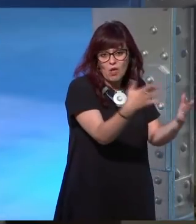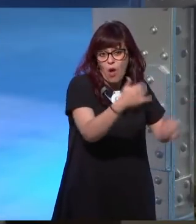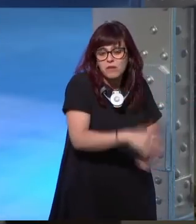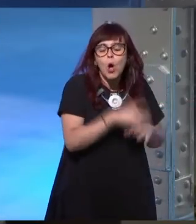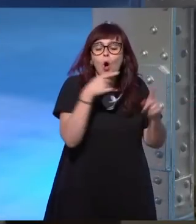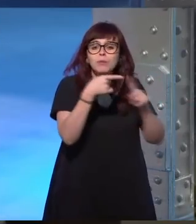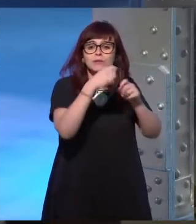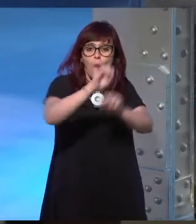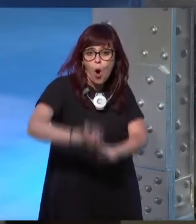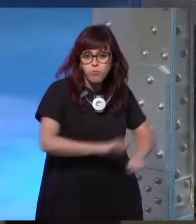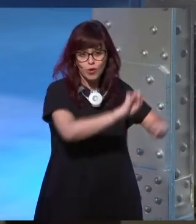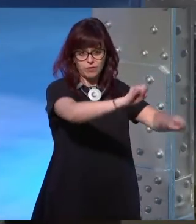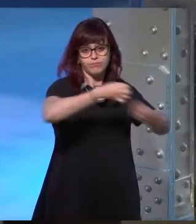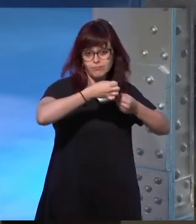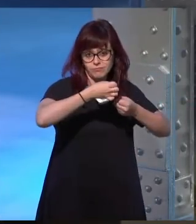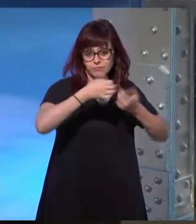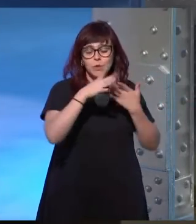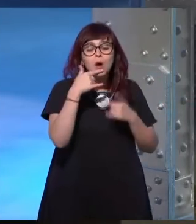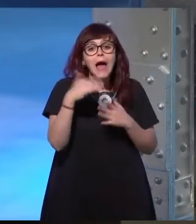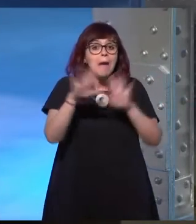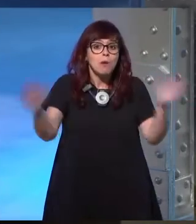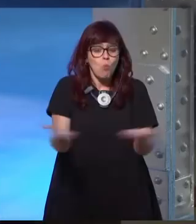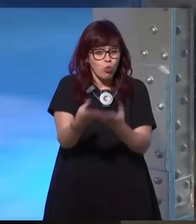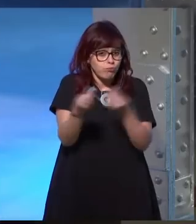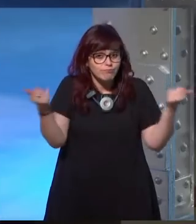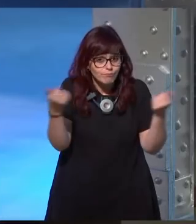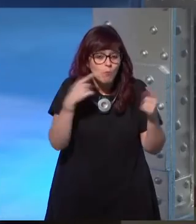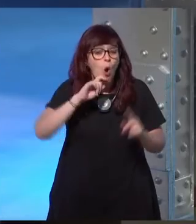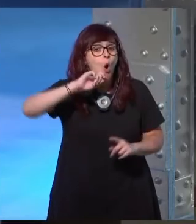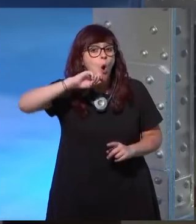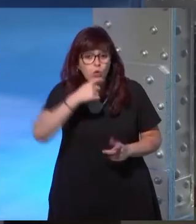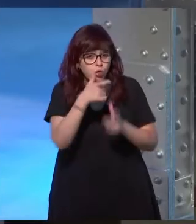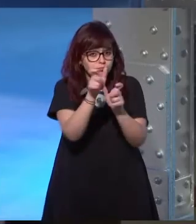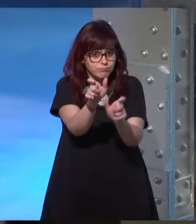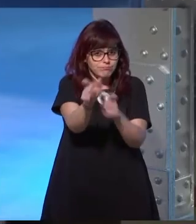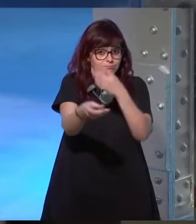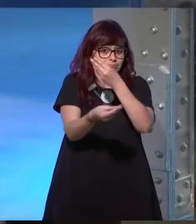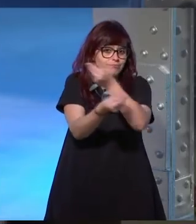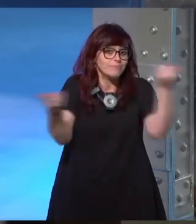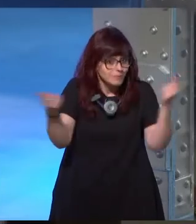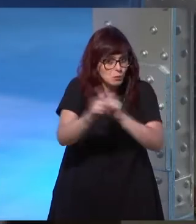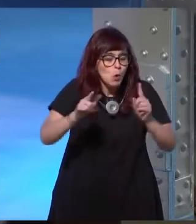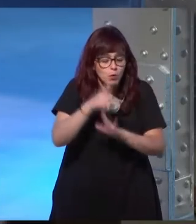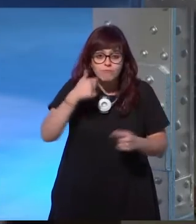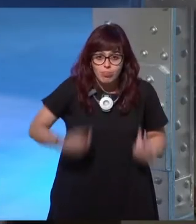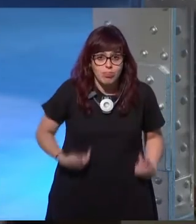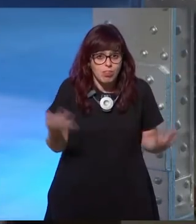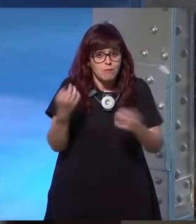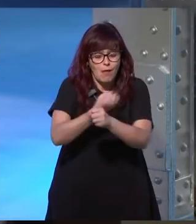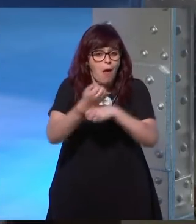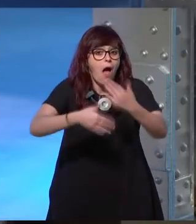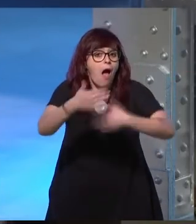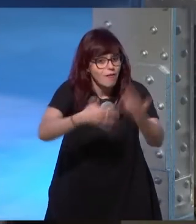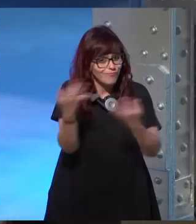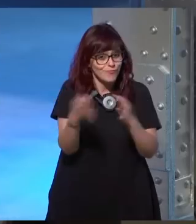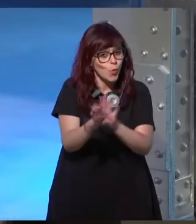palabras es cierto que el mundo así no desaparece es cierto que el odio así no desaparece pero yo tengo que trabajar y